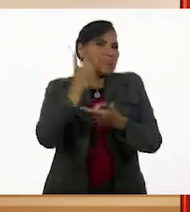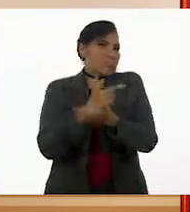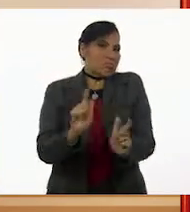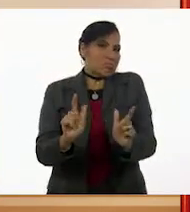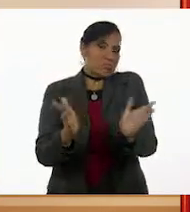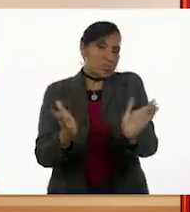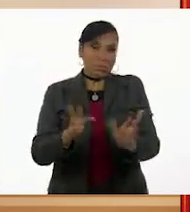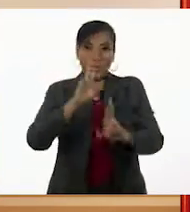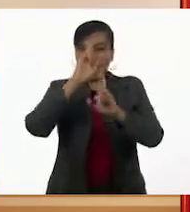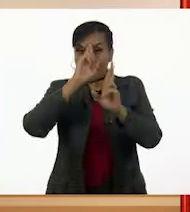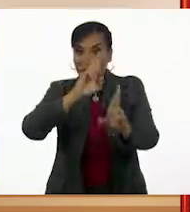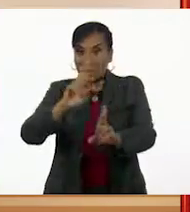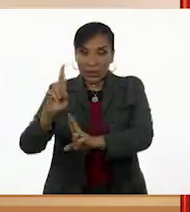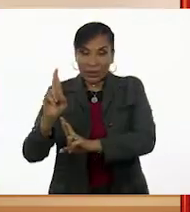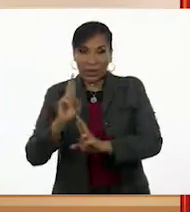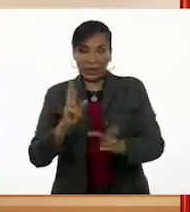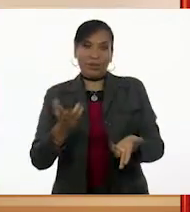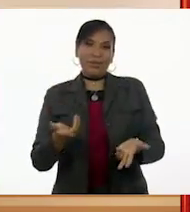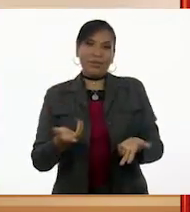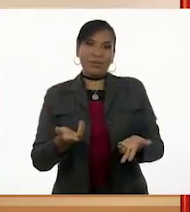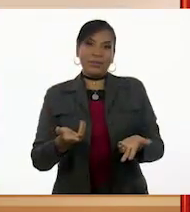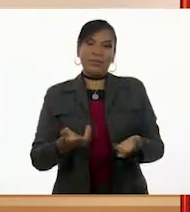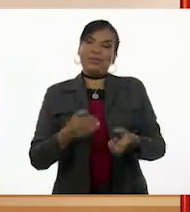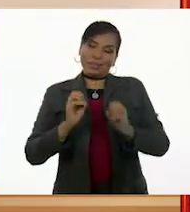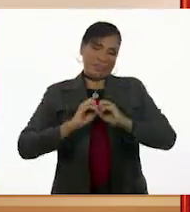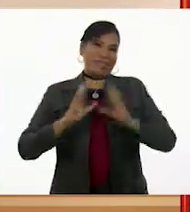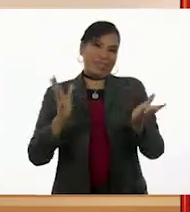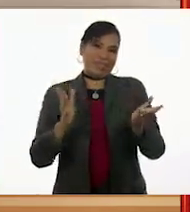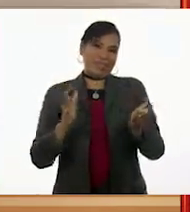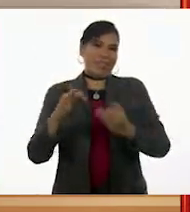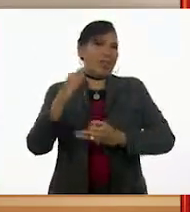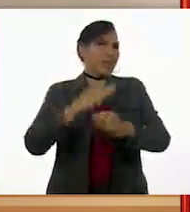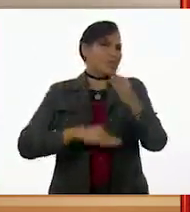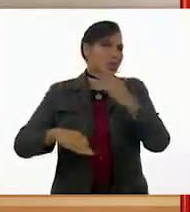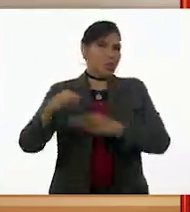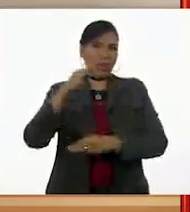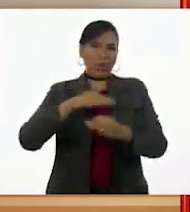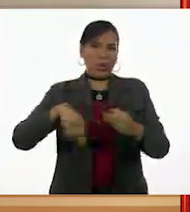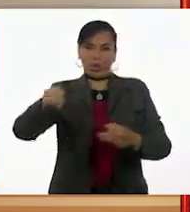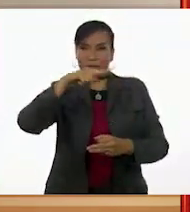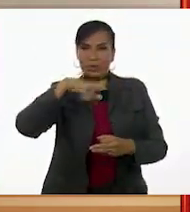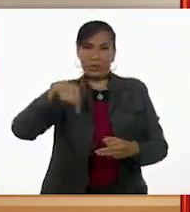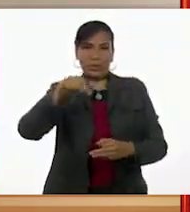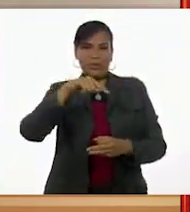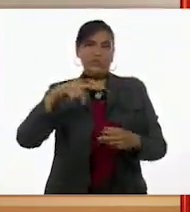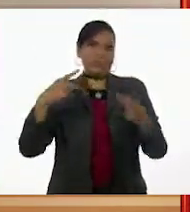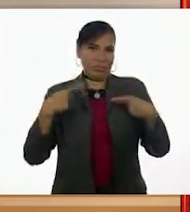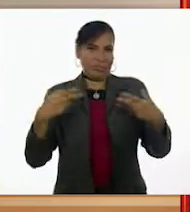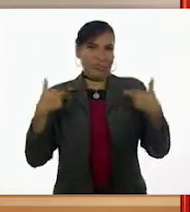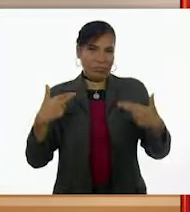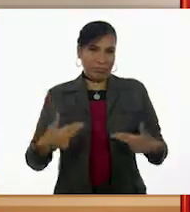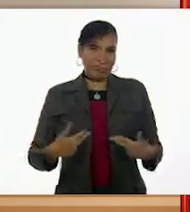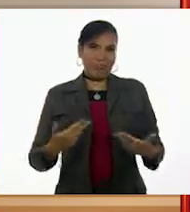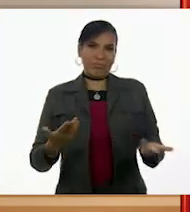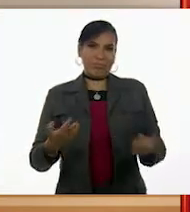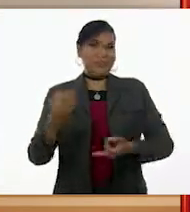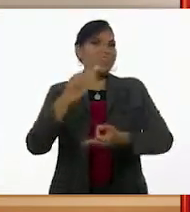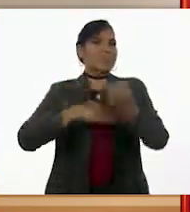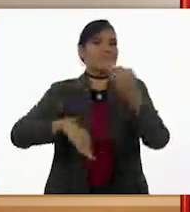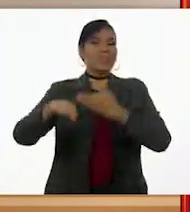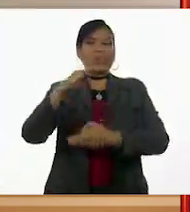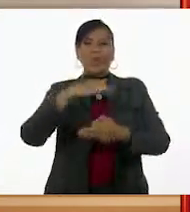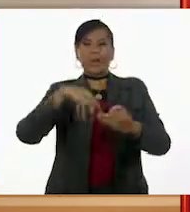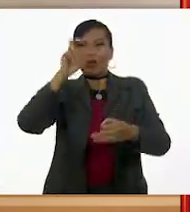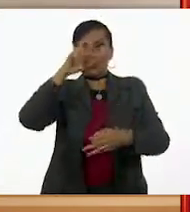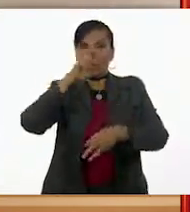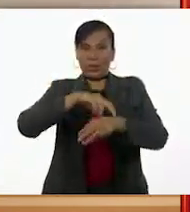Respetando y, por supuesto, a todos los otros seres humanos y a todos los